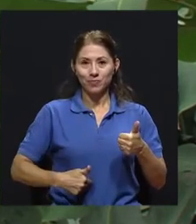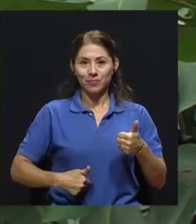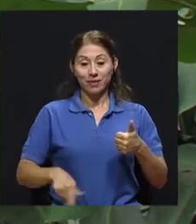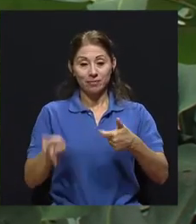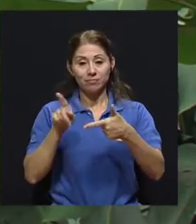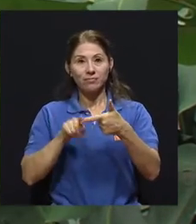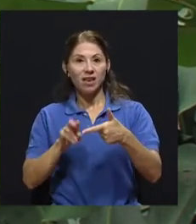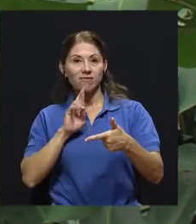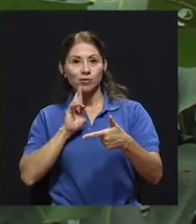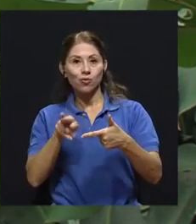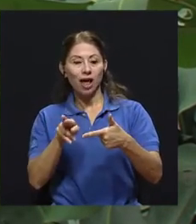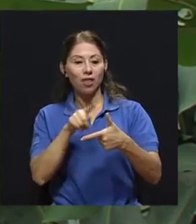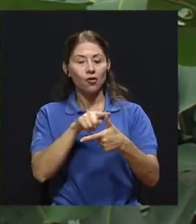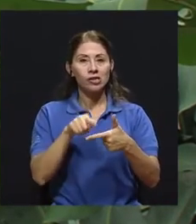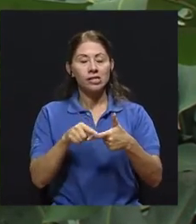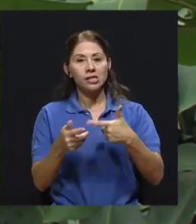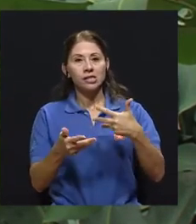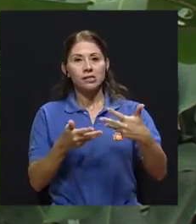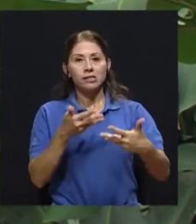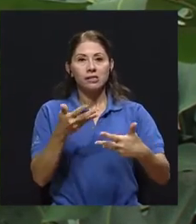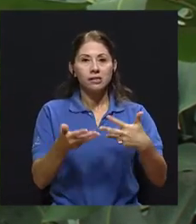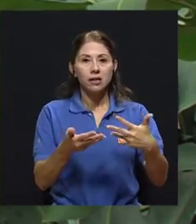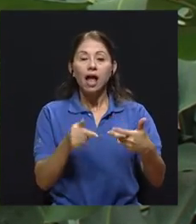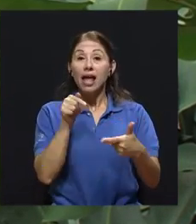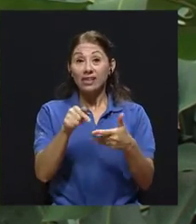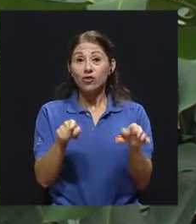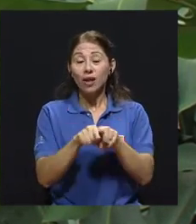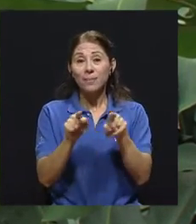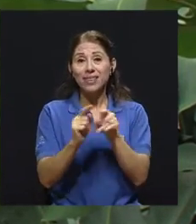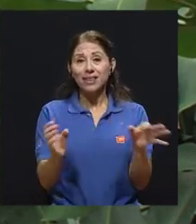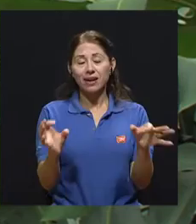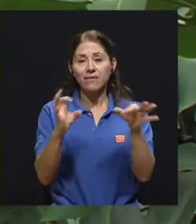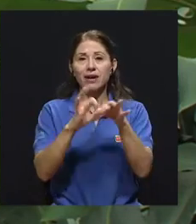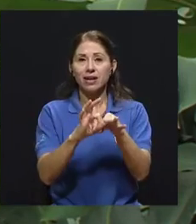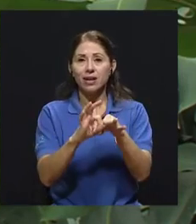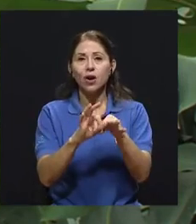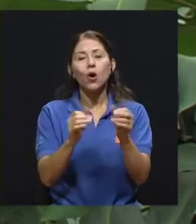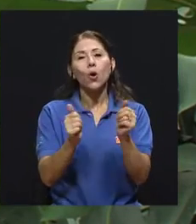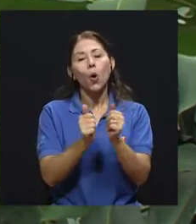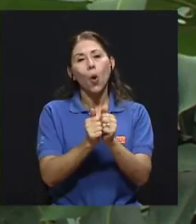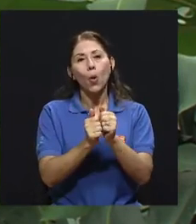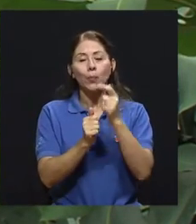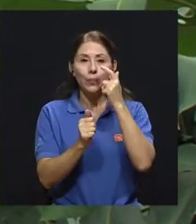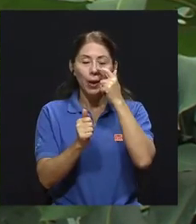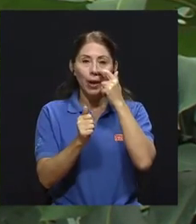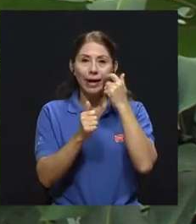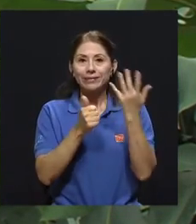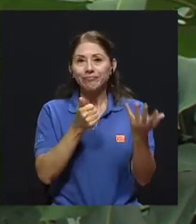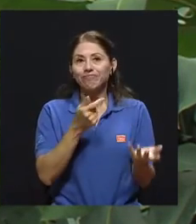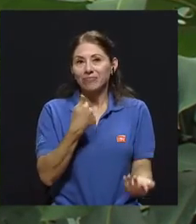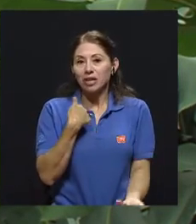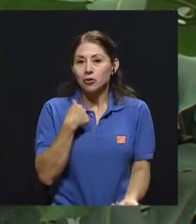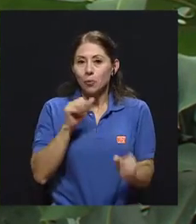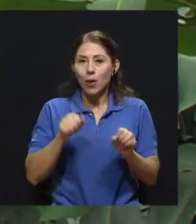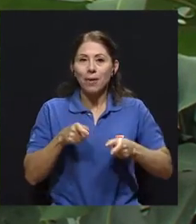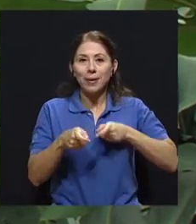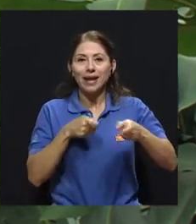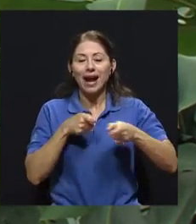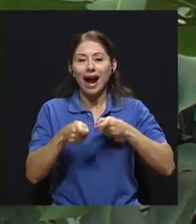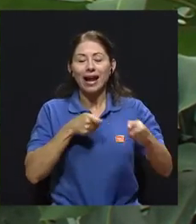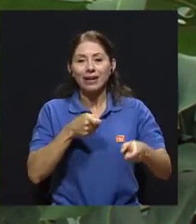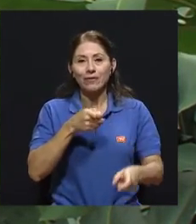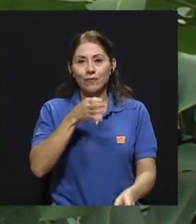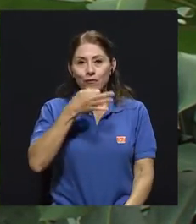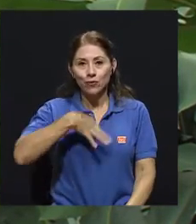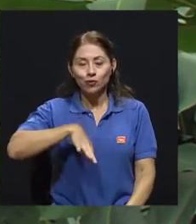cuerpo y el resultado. Y esto tiene que ver mucho también con que tolerancia a la frustración yo